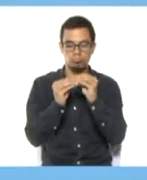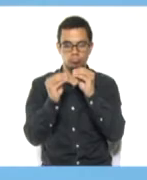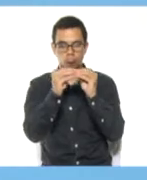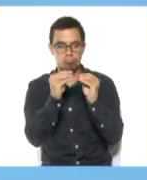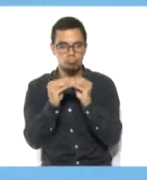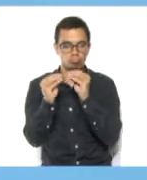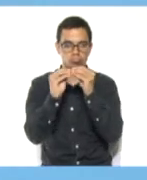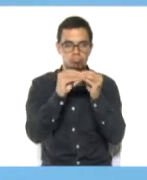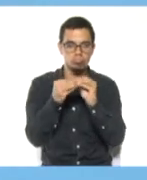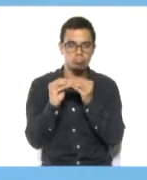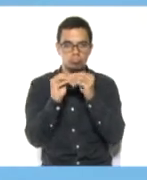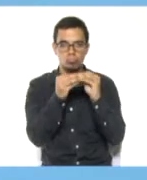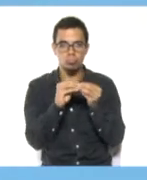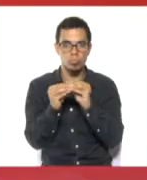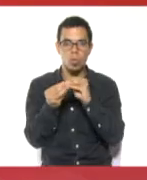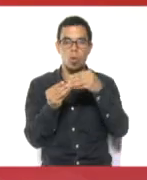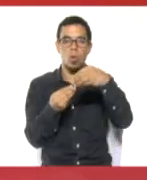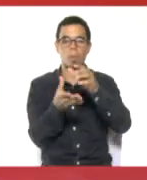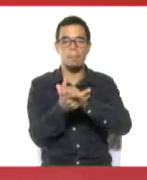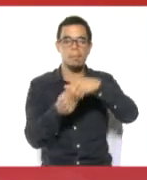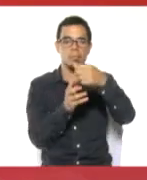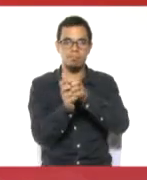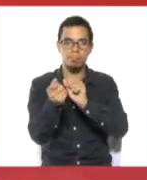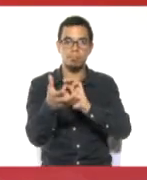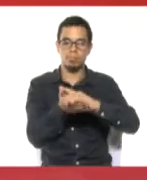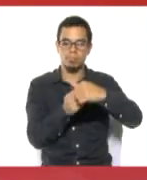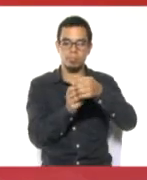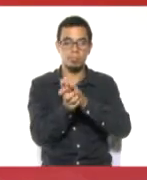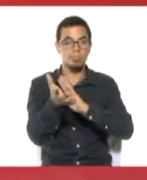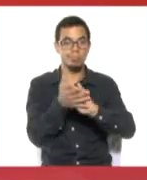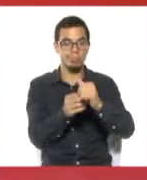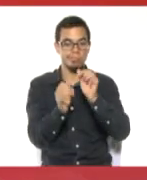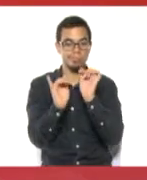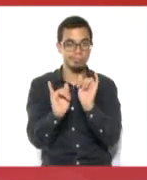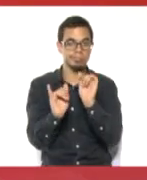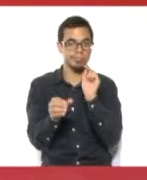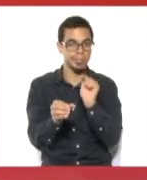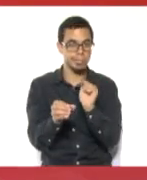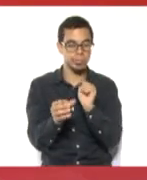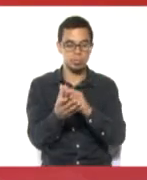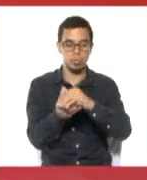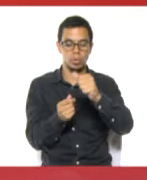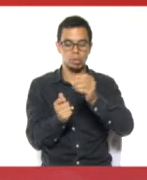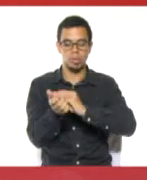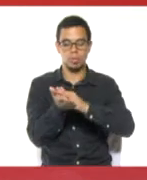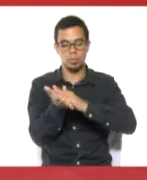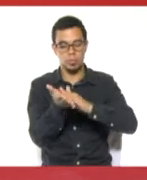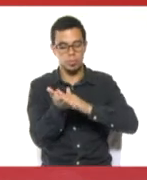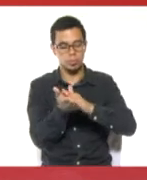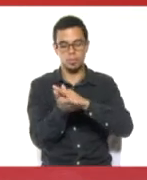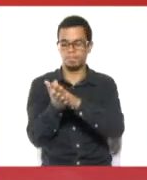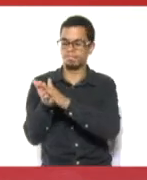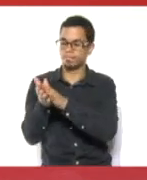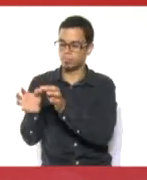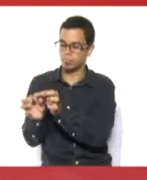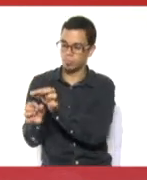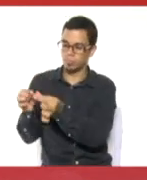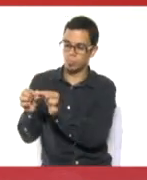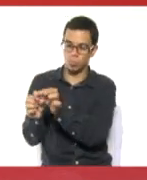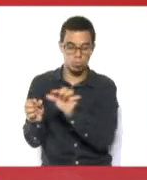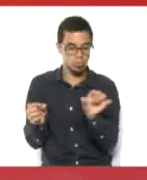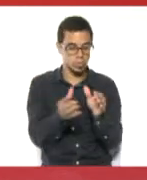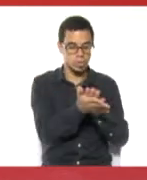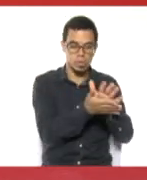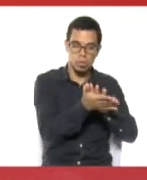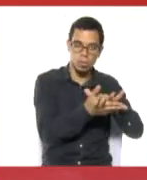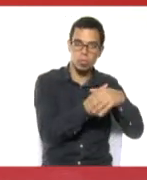hasta que terminemos nuestro pesebre con nuestros niños y niñas. Podemos hacer un solo pesebre, por lo menos cuando estamos en el salón, uno solo